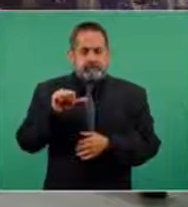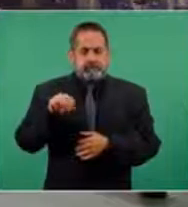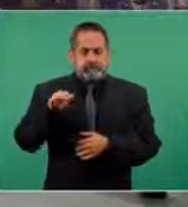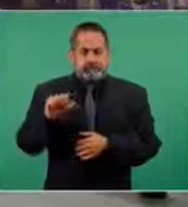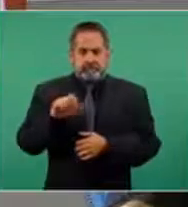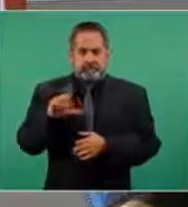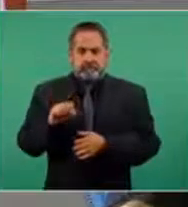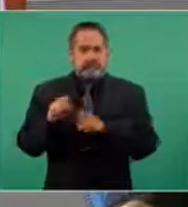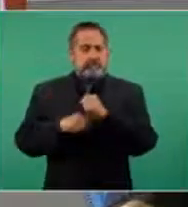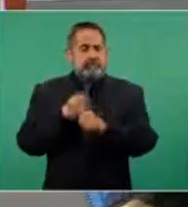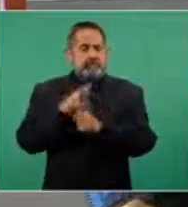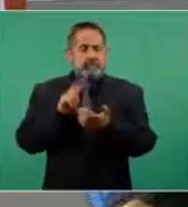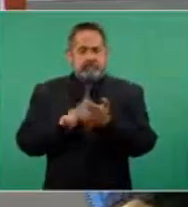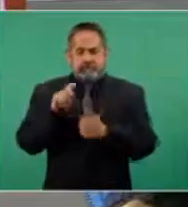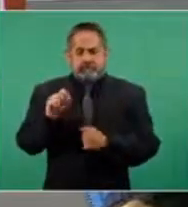de 2020.